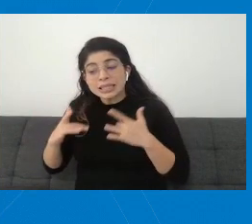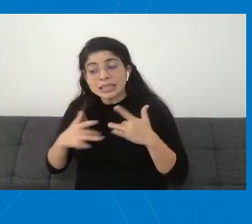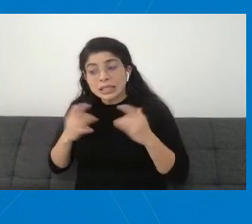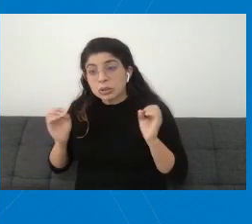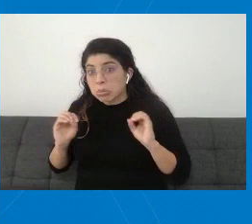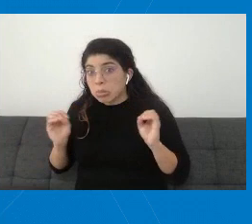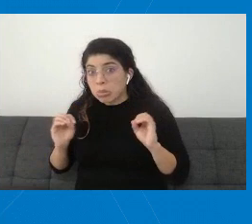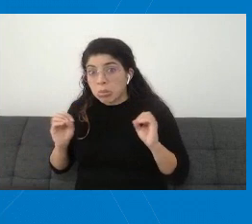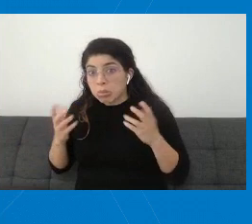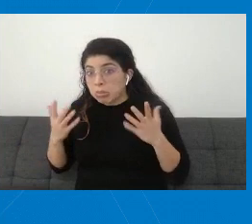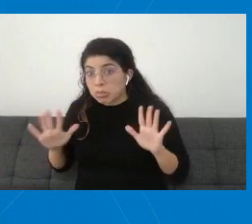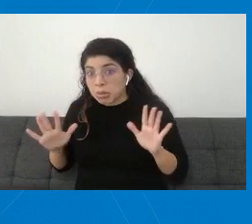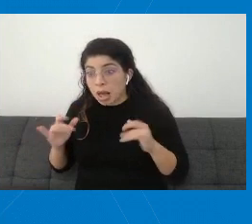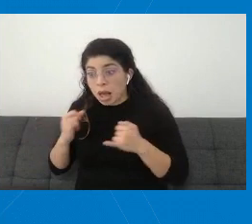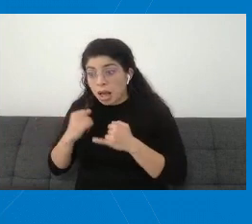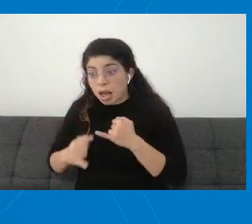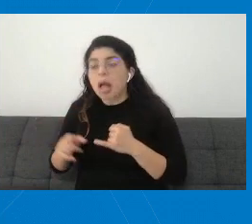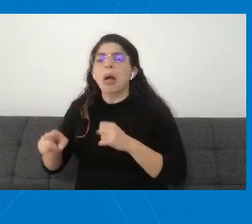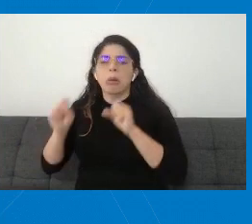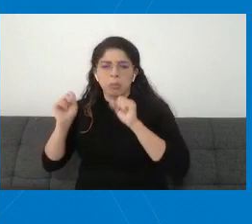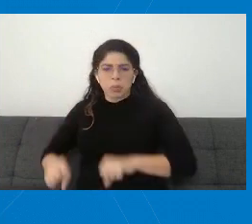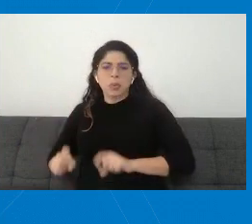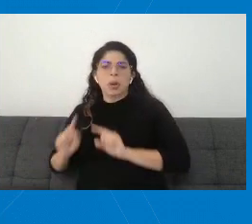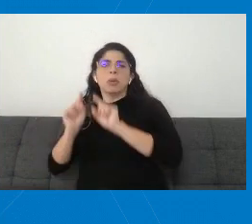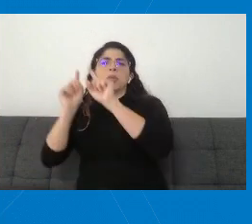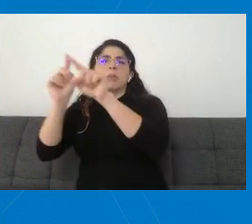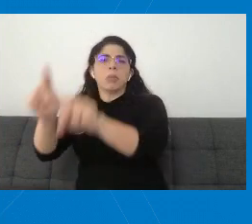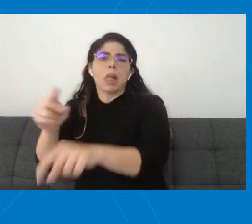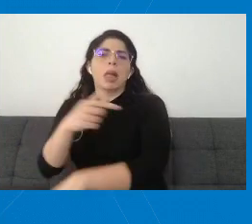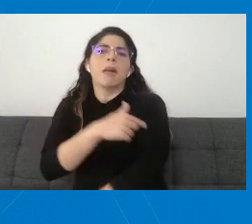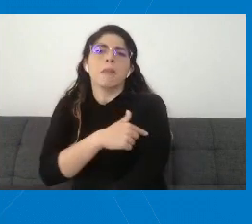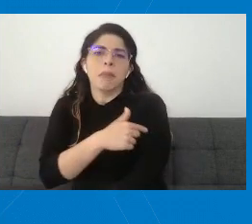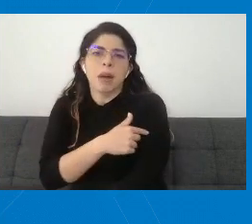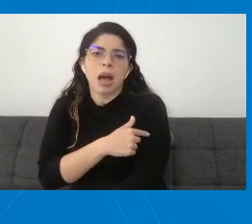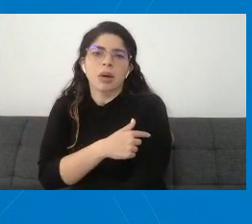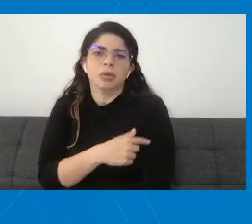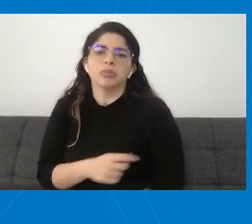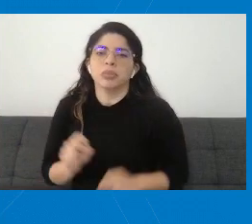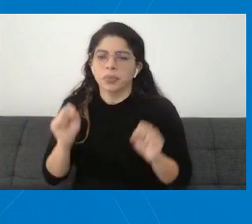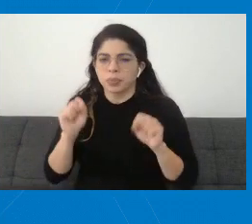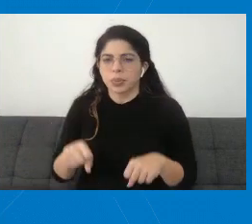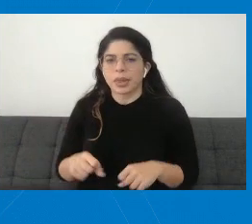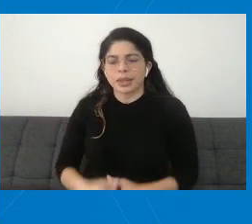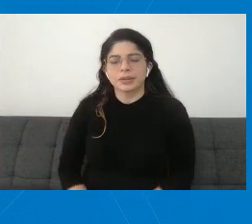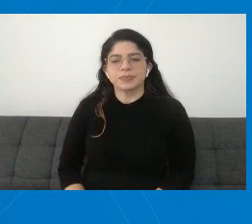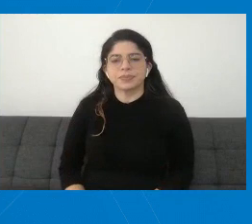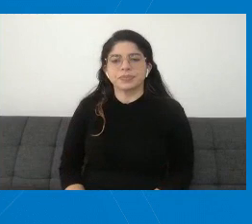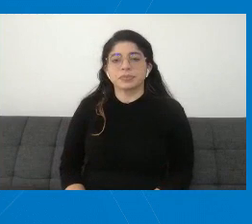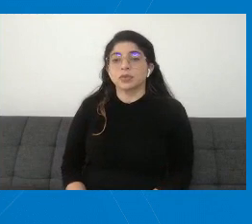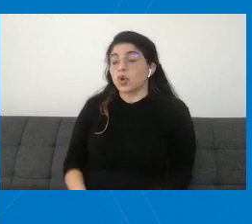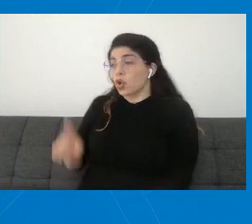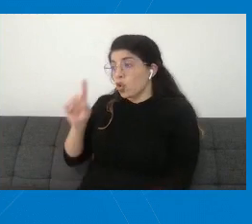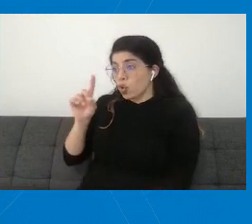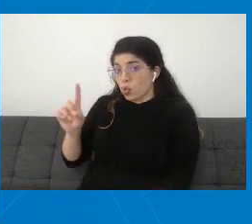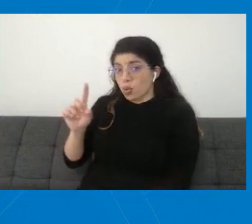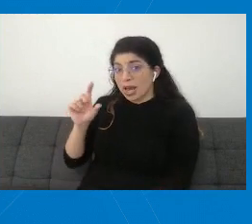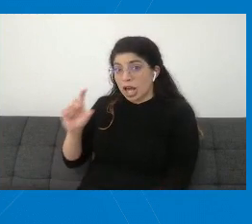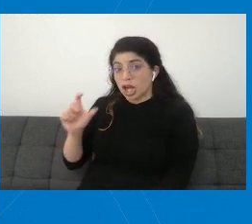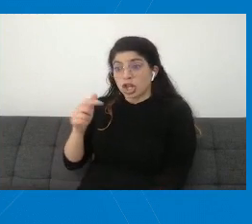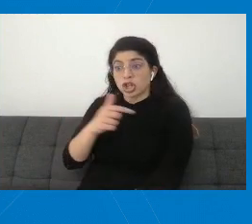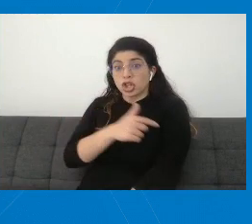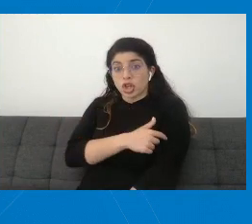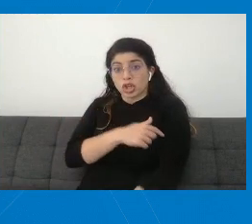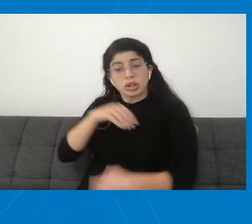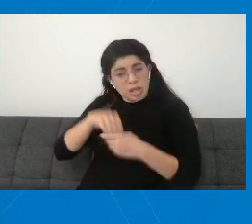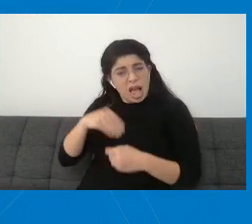puede presentarse al vacunatorio para que reciba su vacuna. ¿Con una sola dosis queda protegido